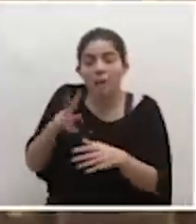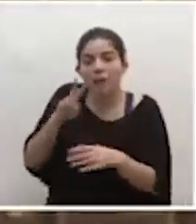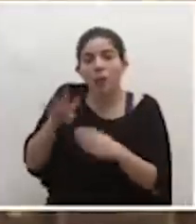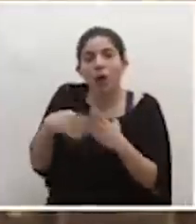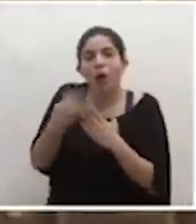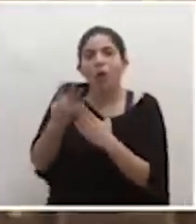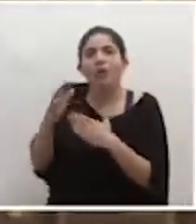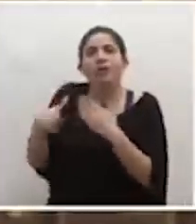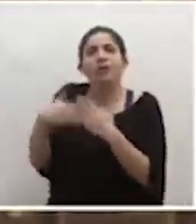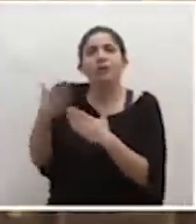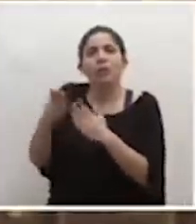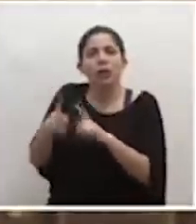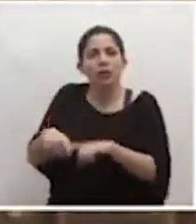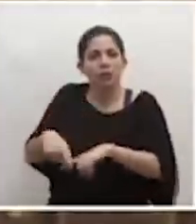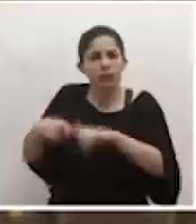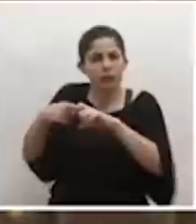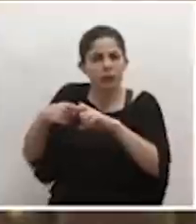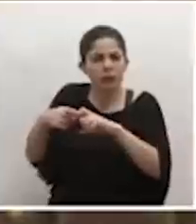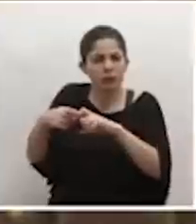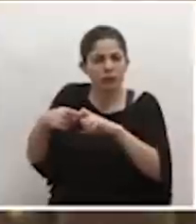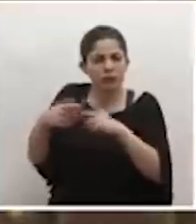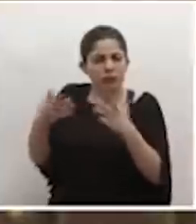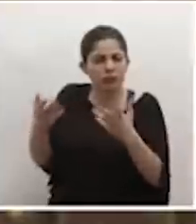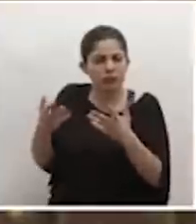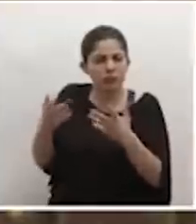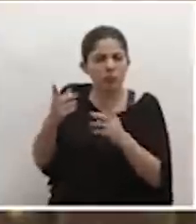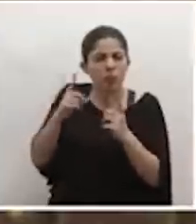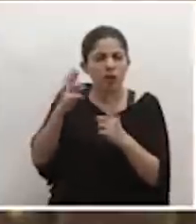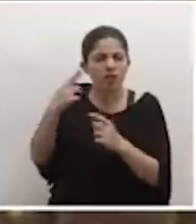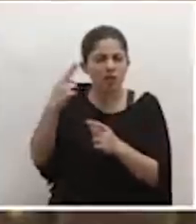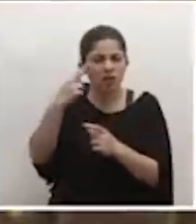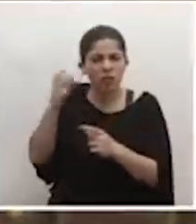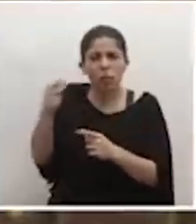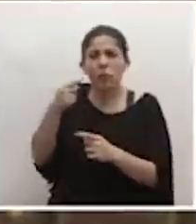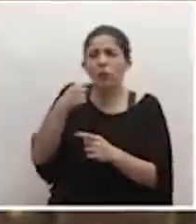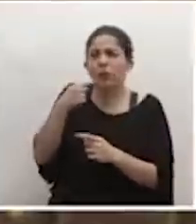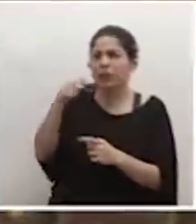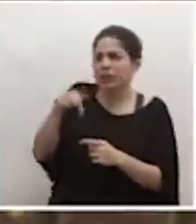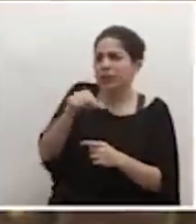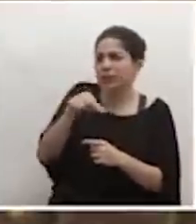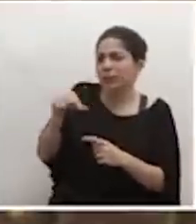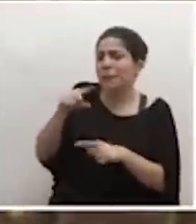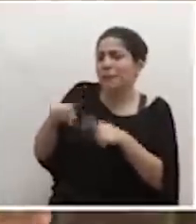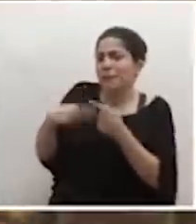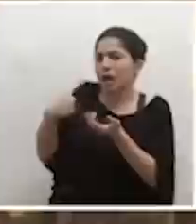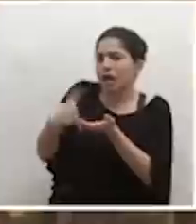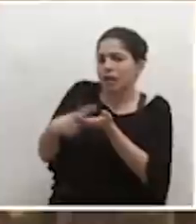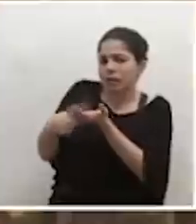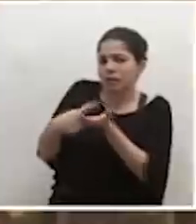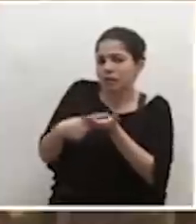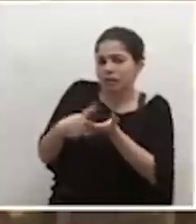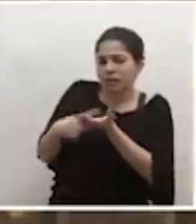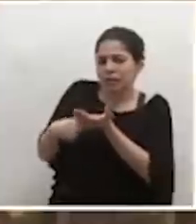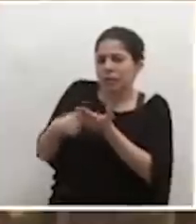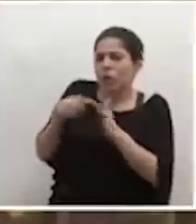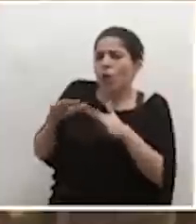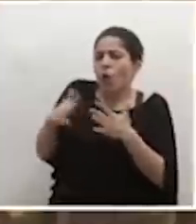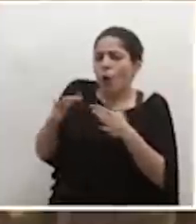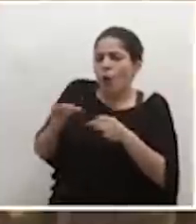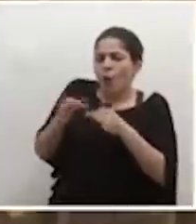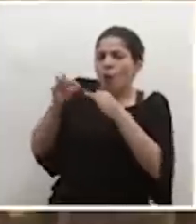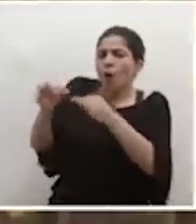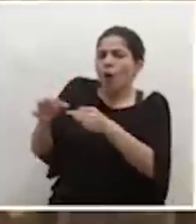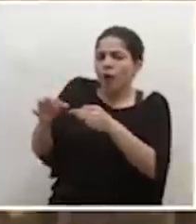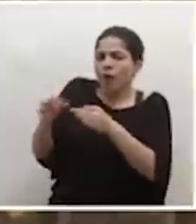Usted acaba de decir de que en esta semana se discutirán la reprogramación.